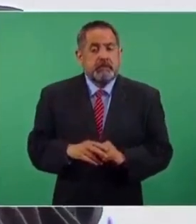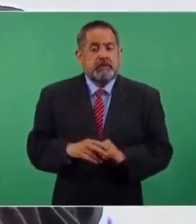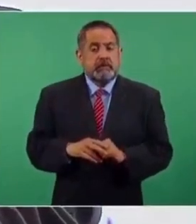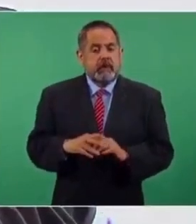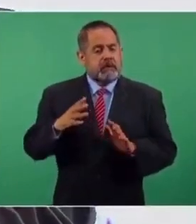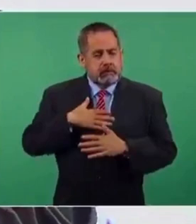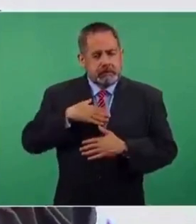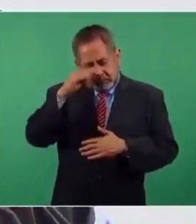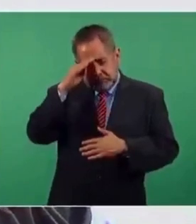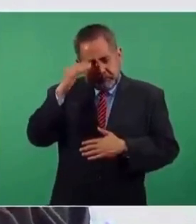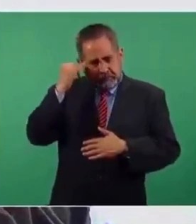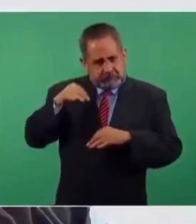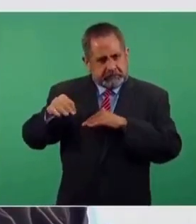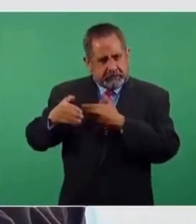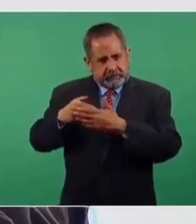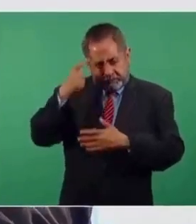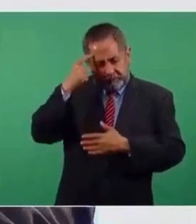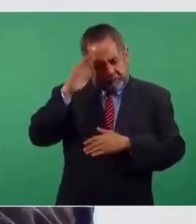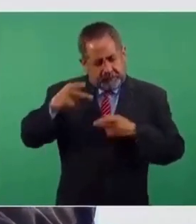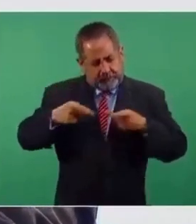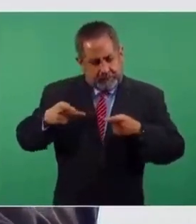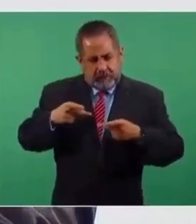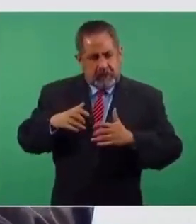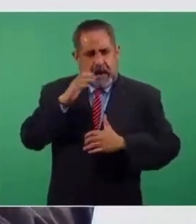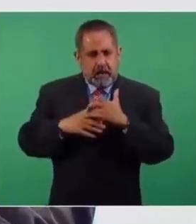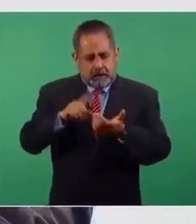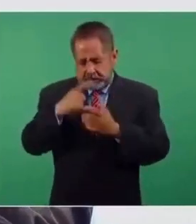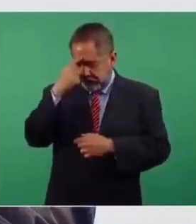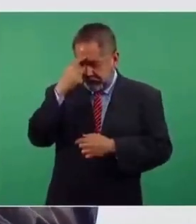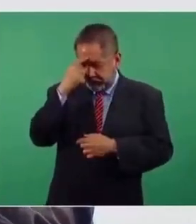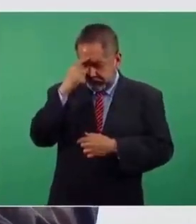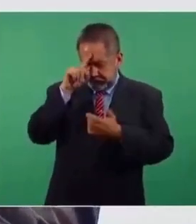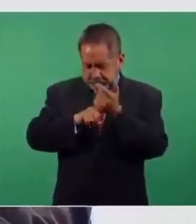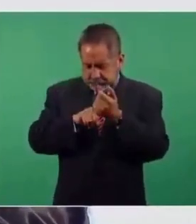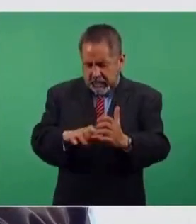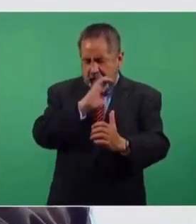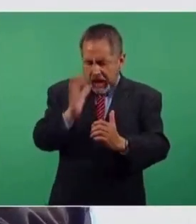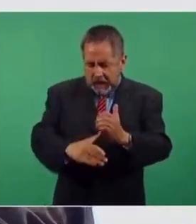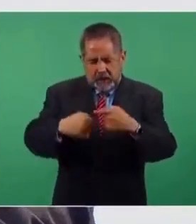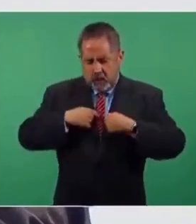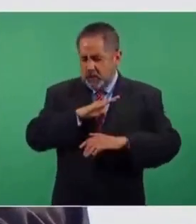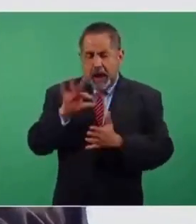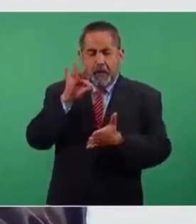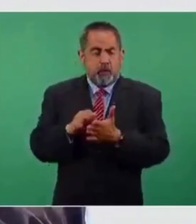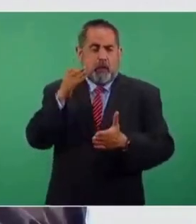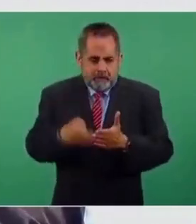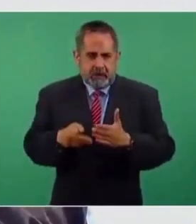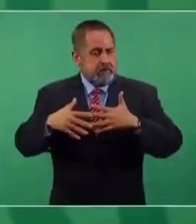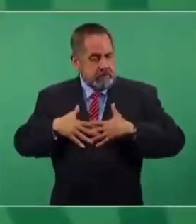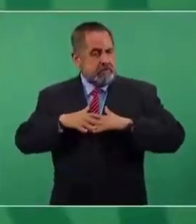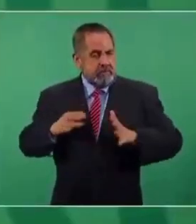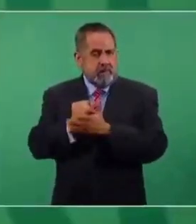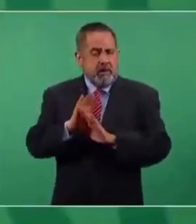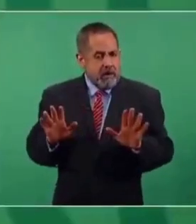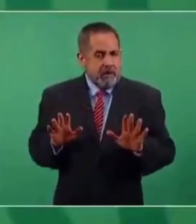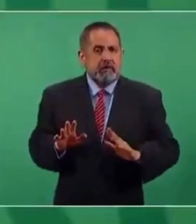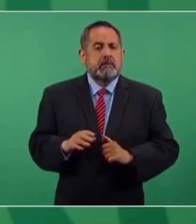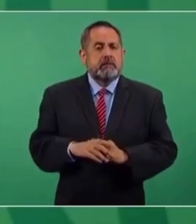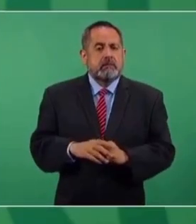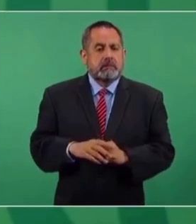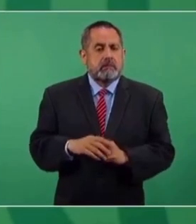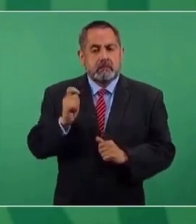Ahora, estoy haciendo ya un trabajo, me estoy preparando psicológicamente para eso. Ya tomé la decisión que para